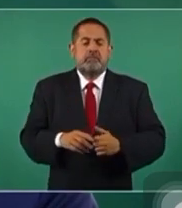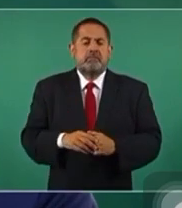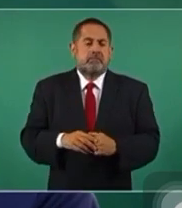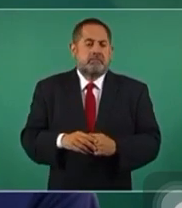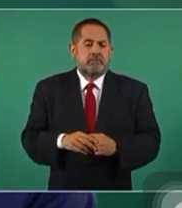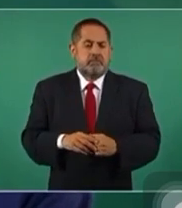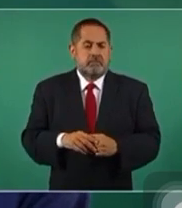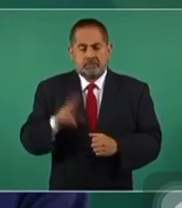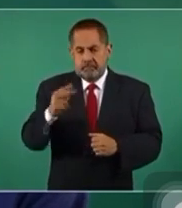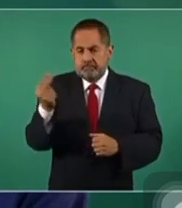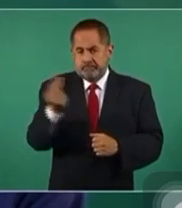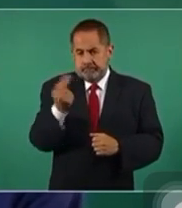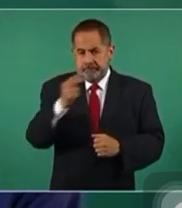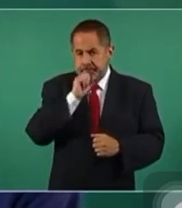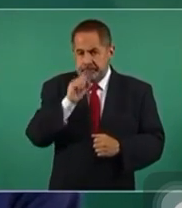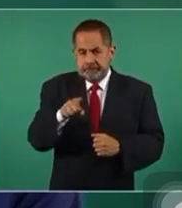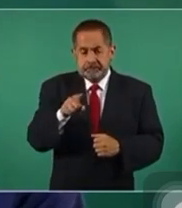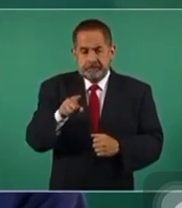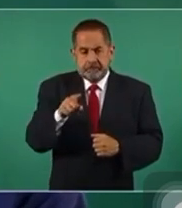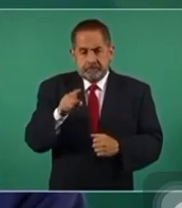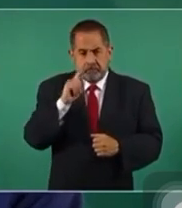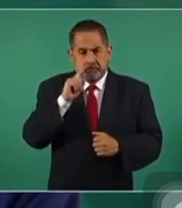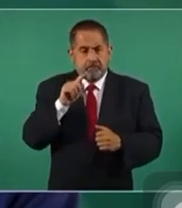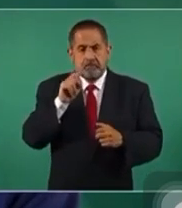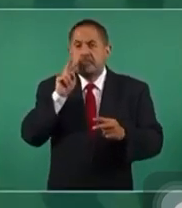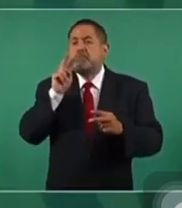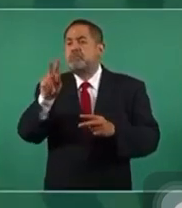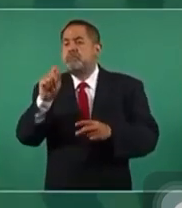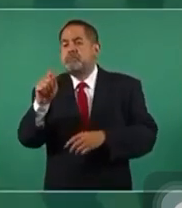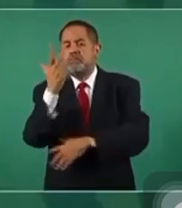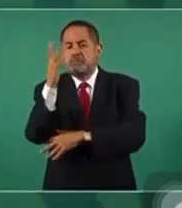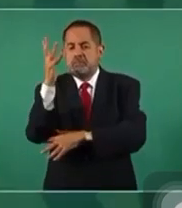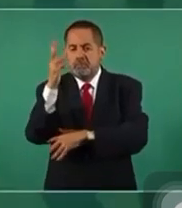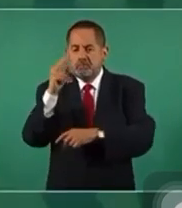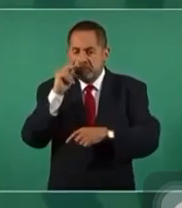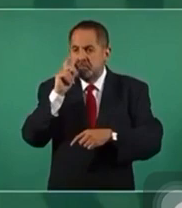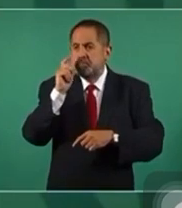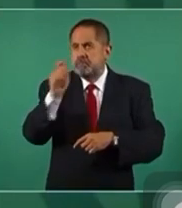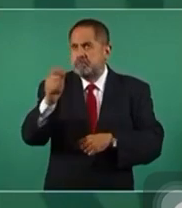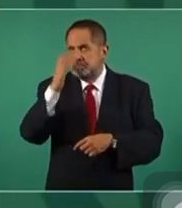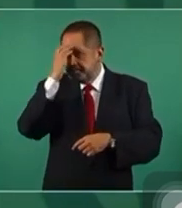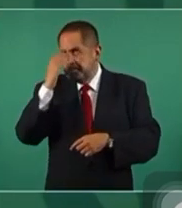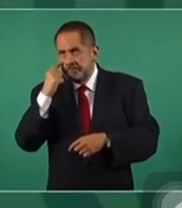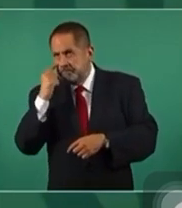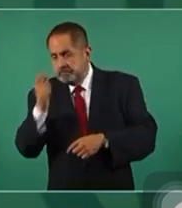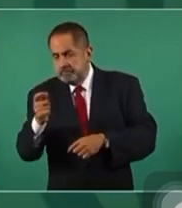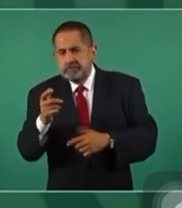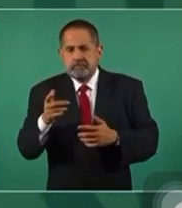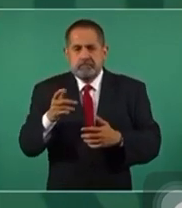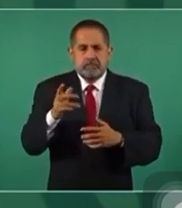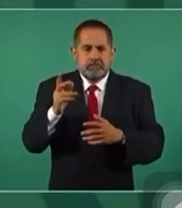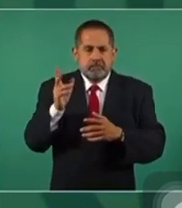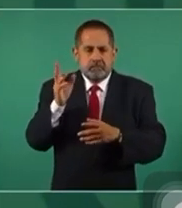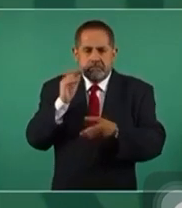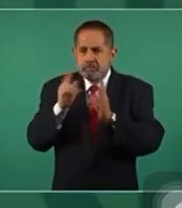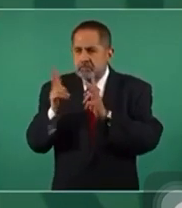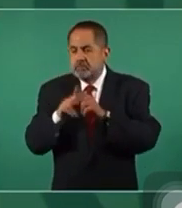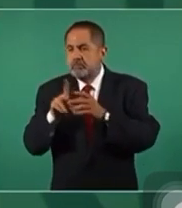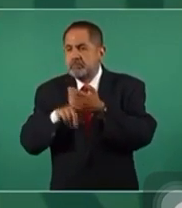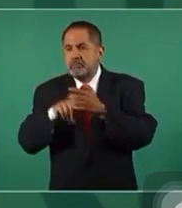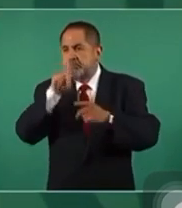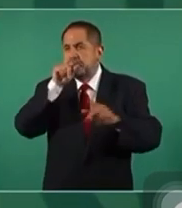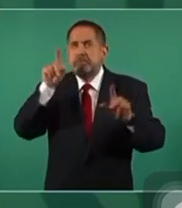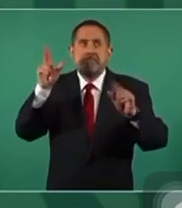Y necesito también ver los árboles y escuchar a los pajaritos